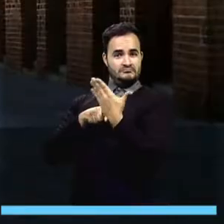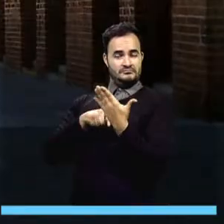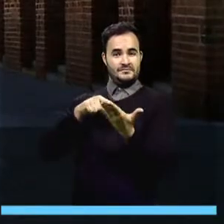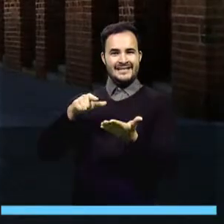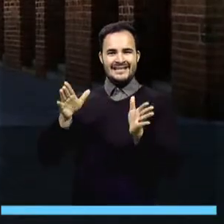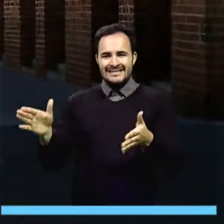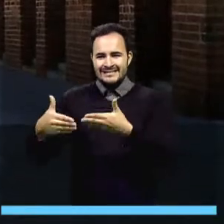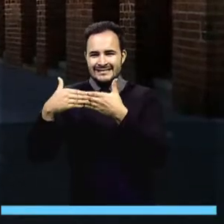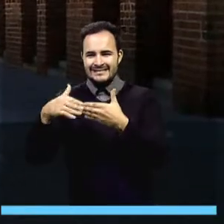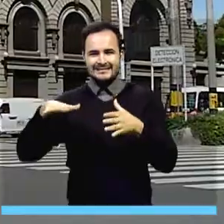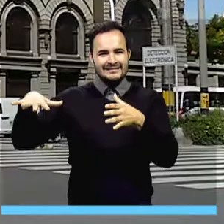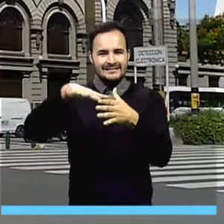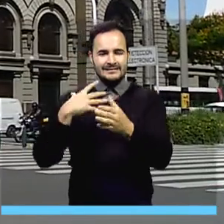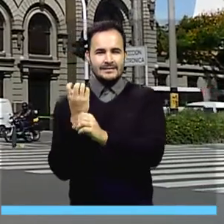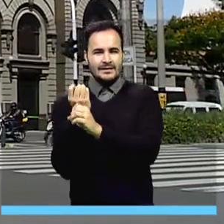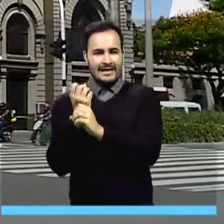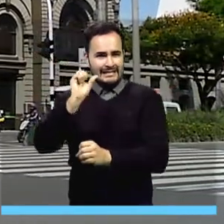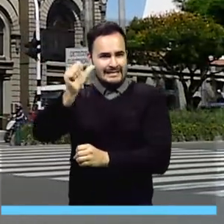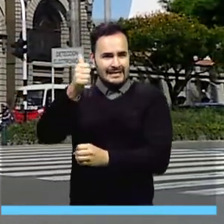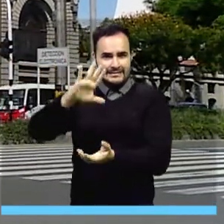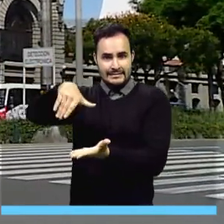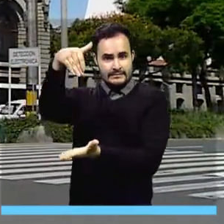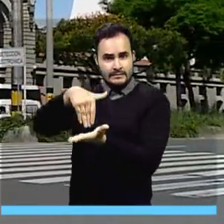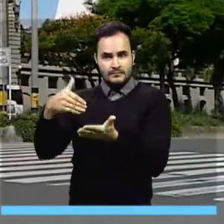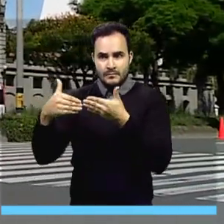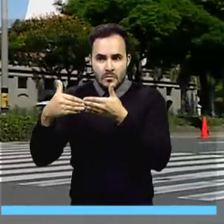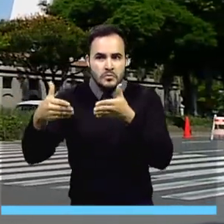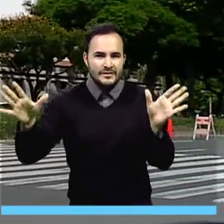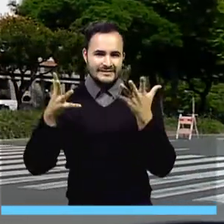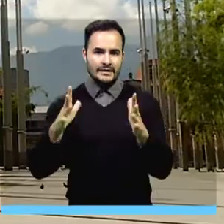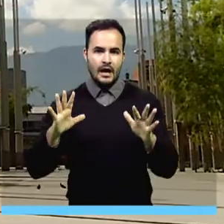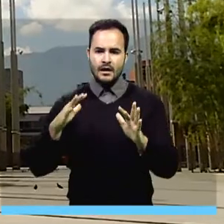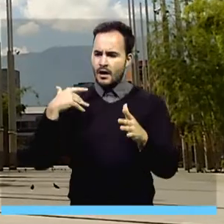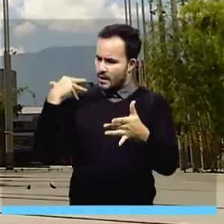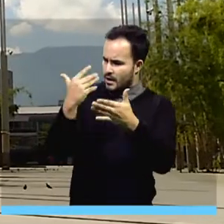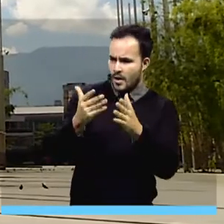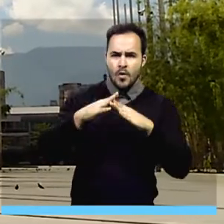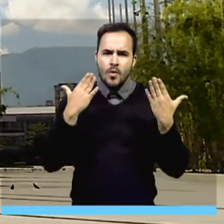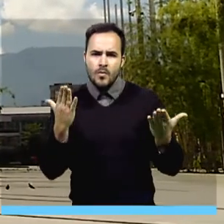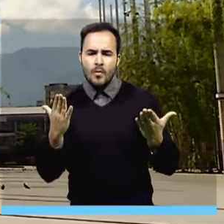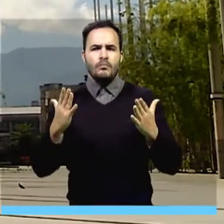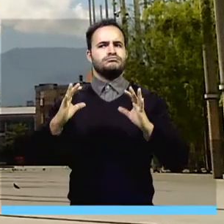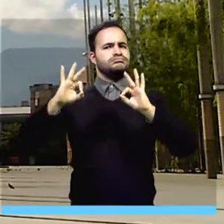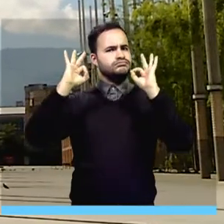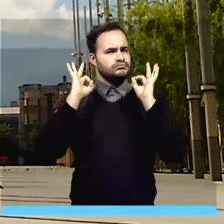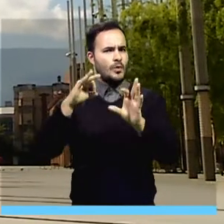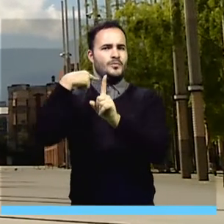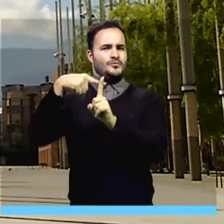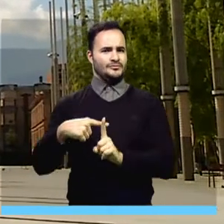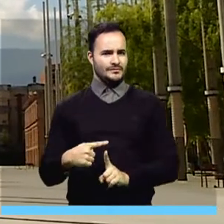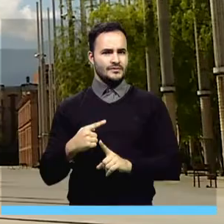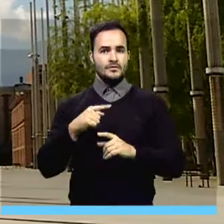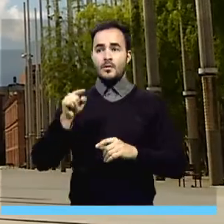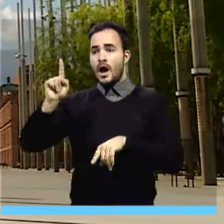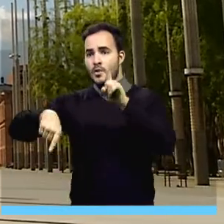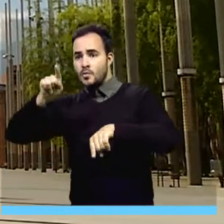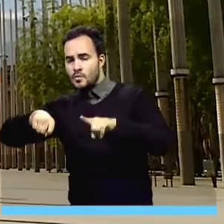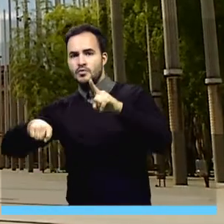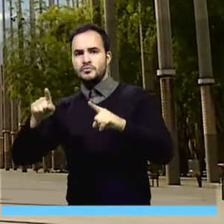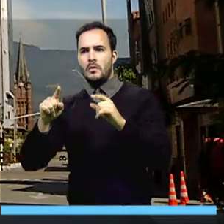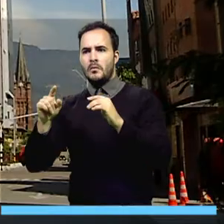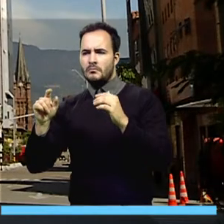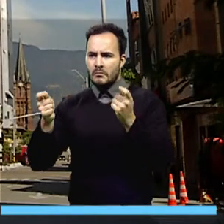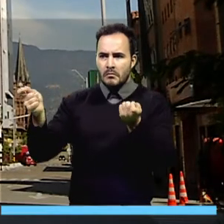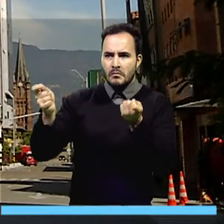cuidado total en la Comuna 10, Candelaria, que inició su reapertura con restricciones en la movilidad en algunos